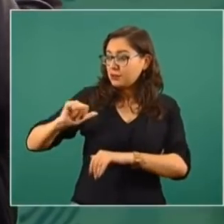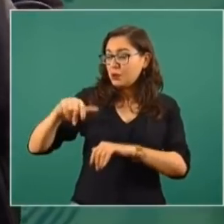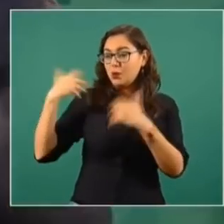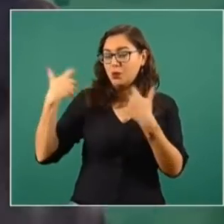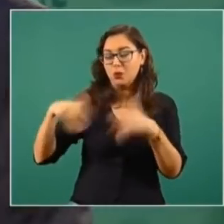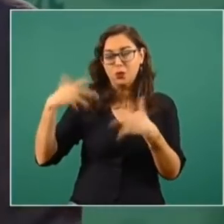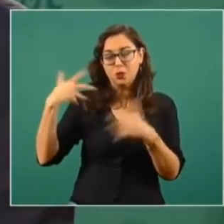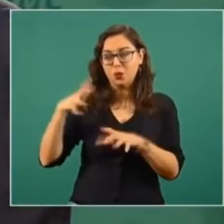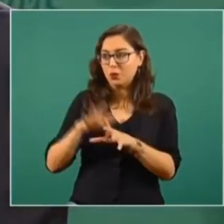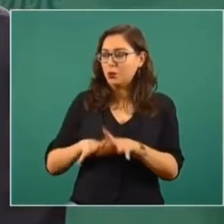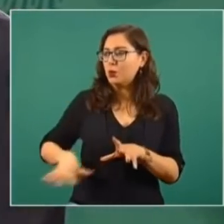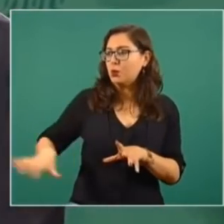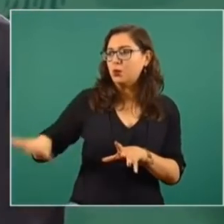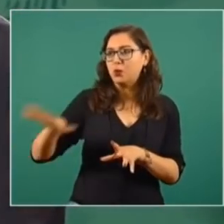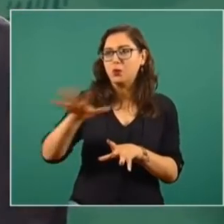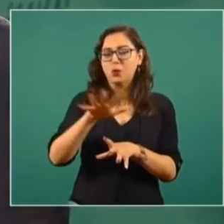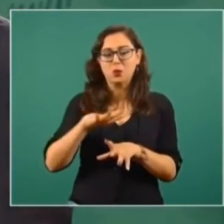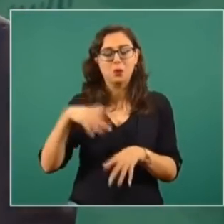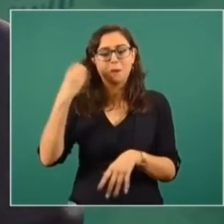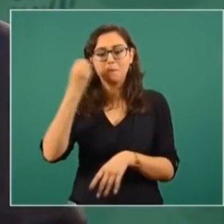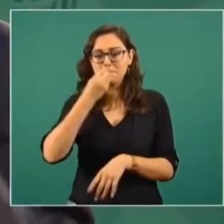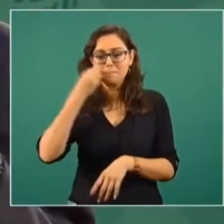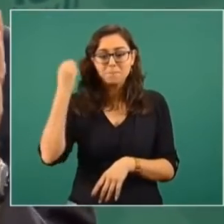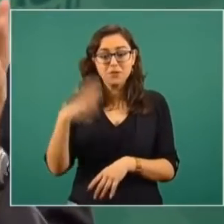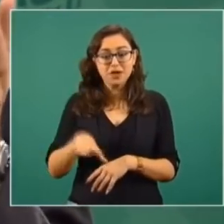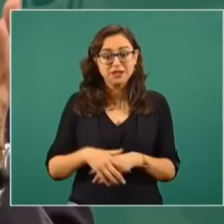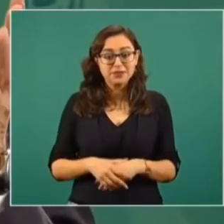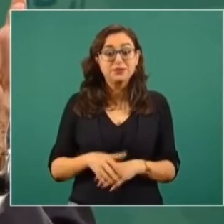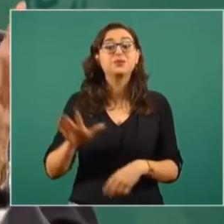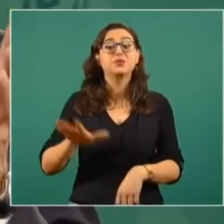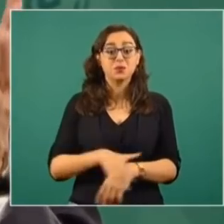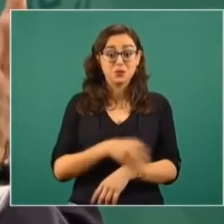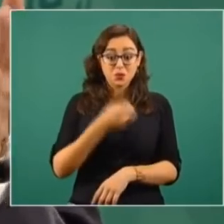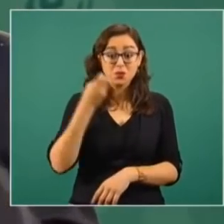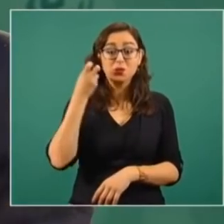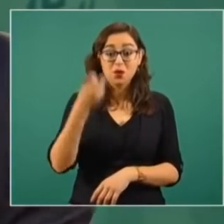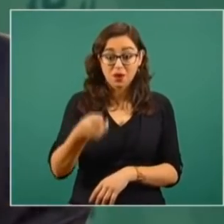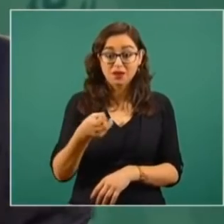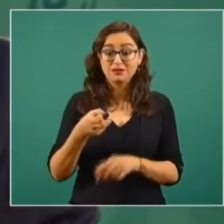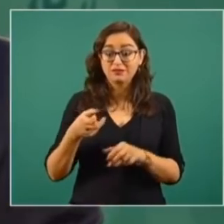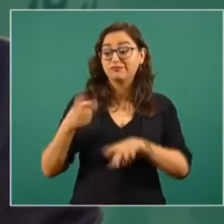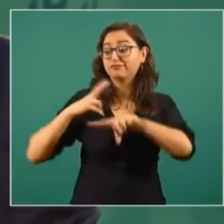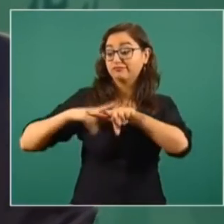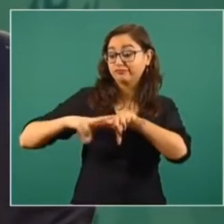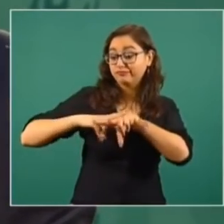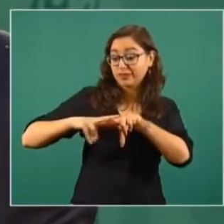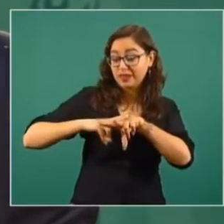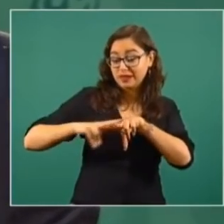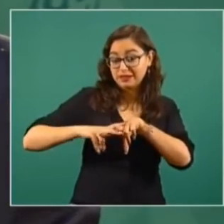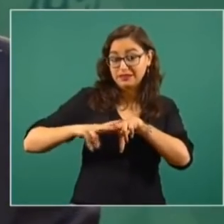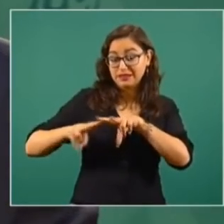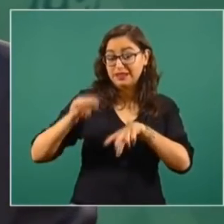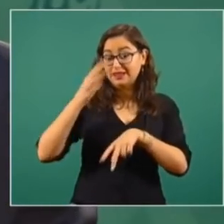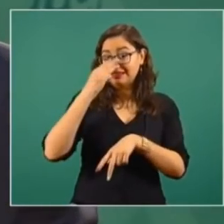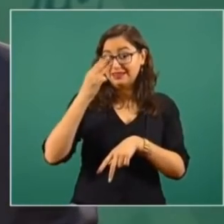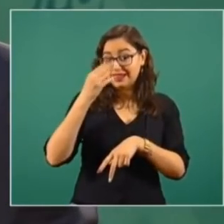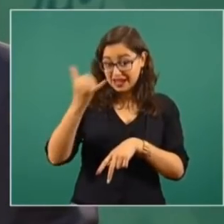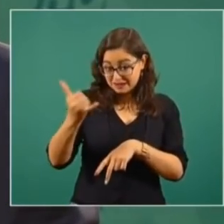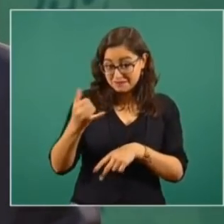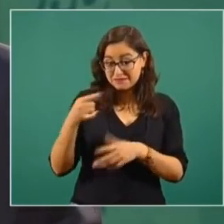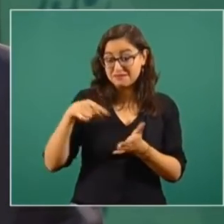el tren maya, estamos hablando de mil quinientos kilómetros de tren moderno,